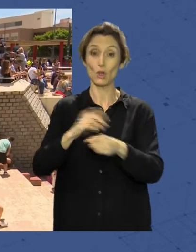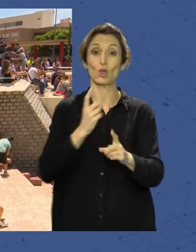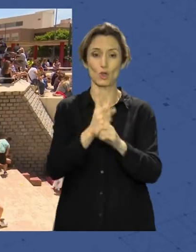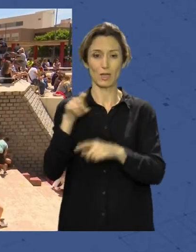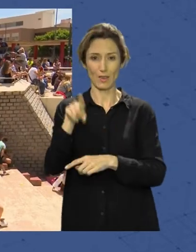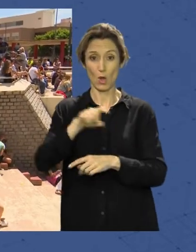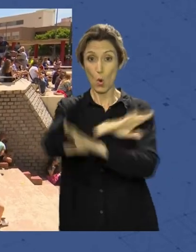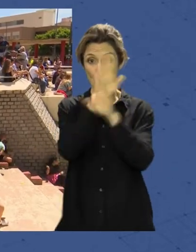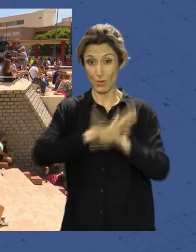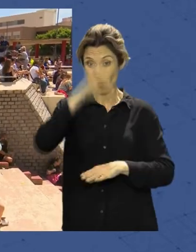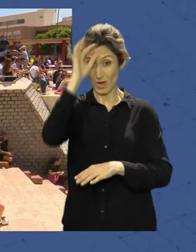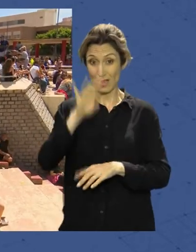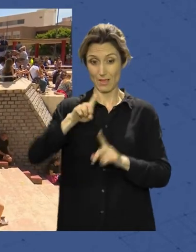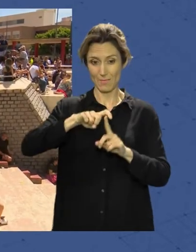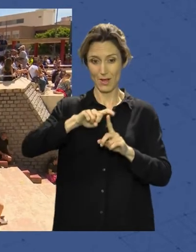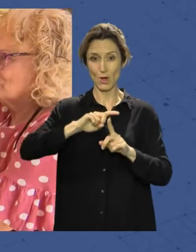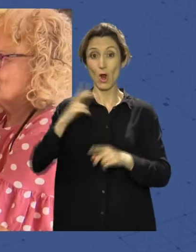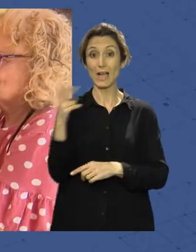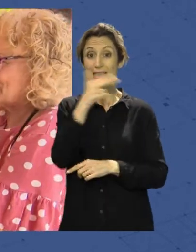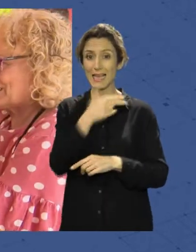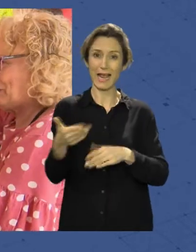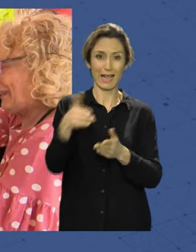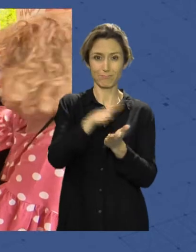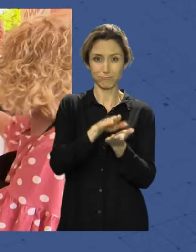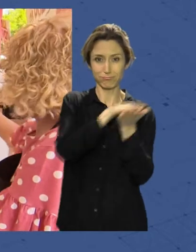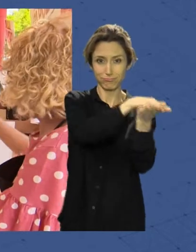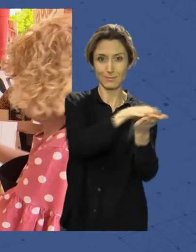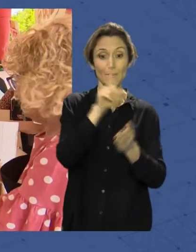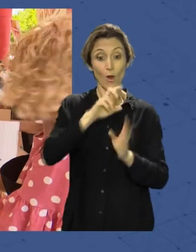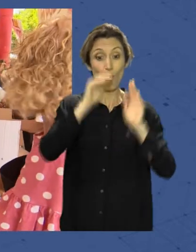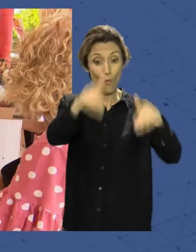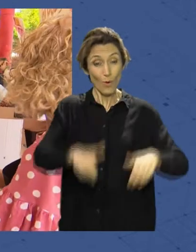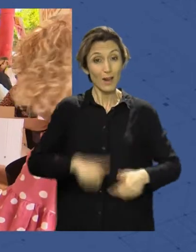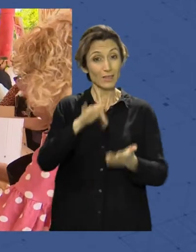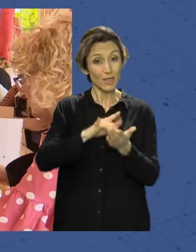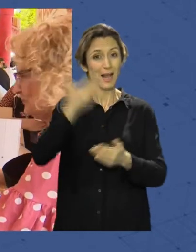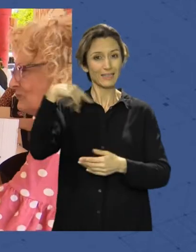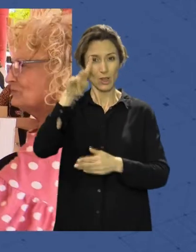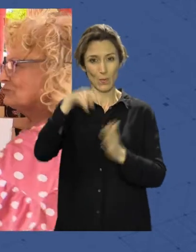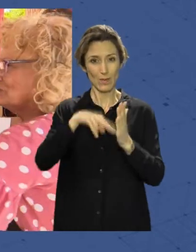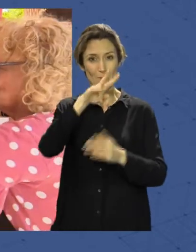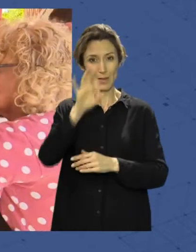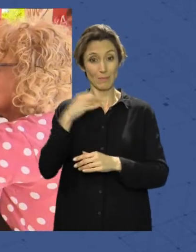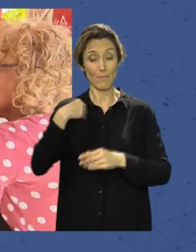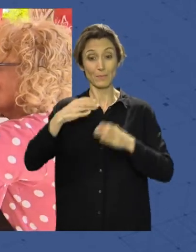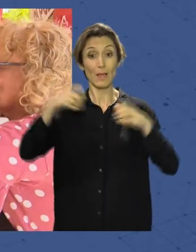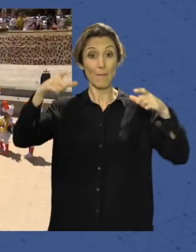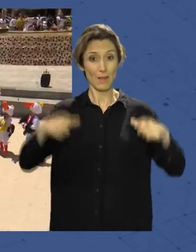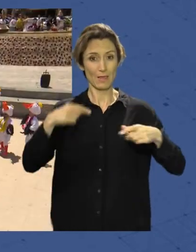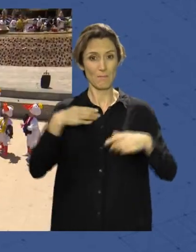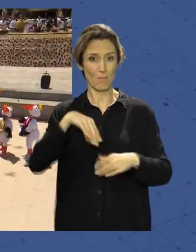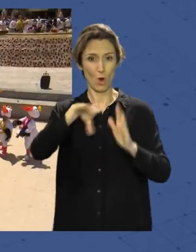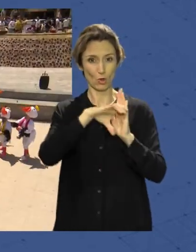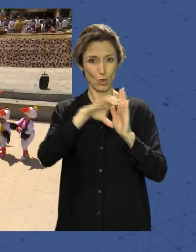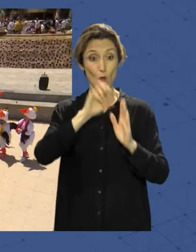15 de mayo será el Entierro de la Sardina, que vuelve a la ubicación que también funcionó en 2020, la Plaza de la Constitución, recorriendo la comitiva desde